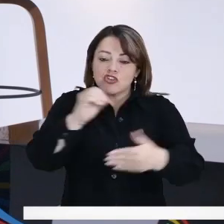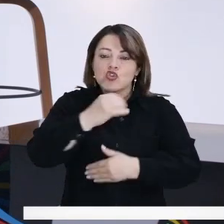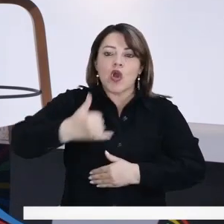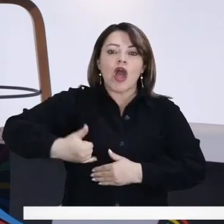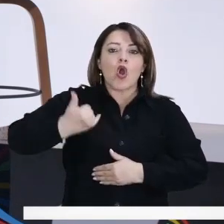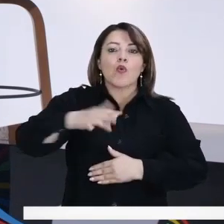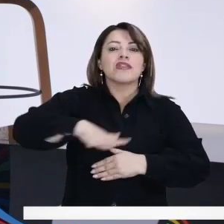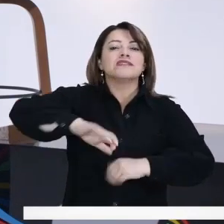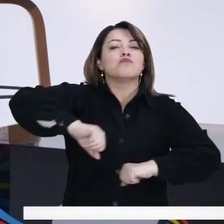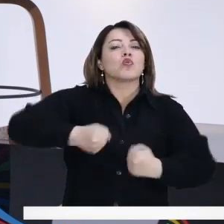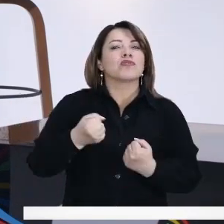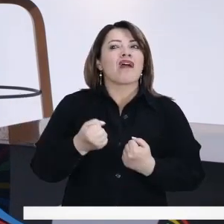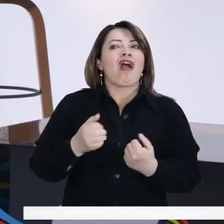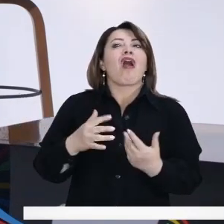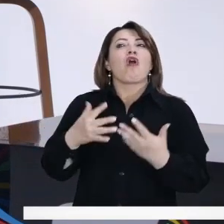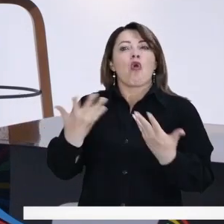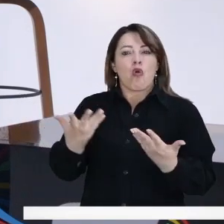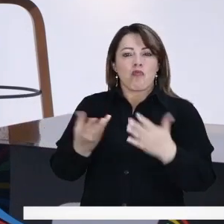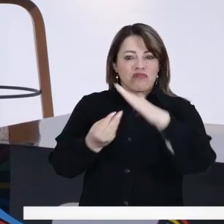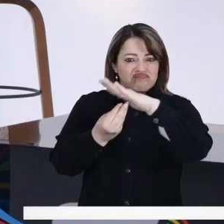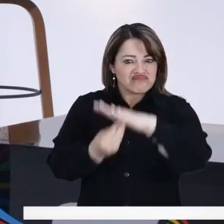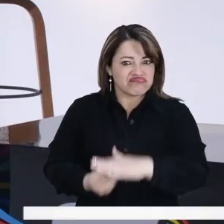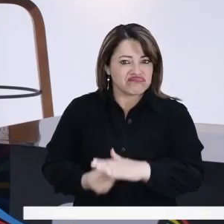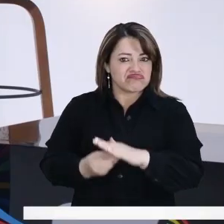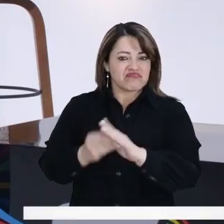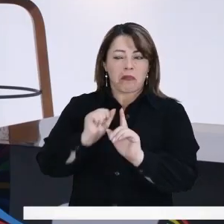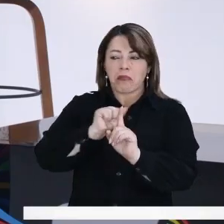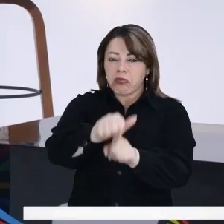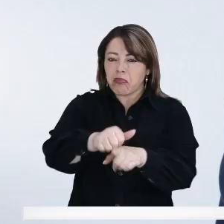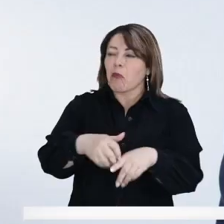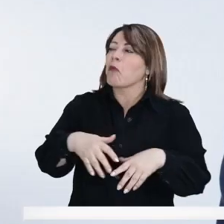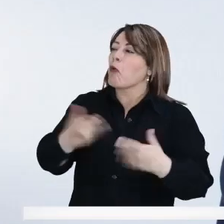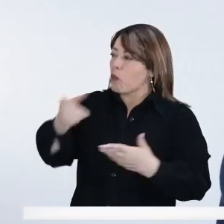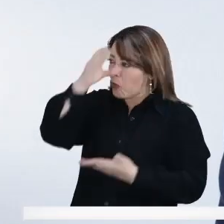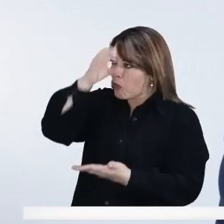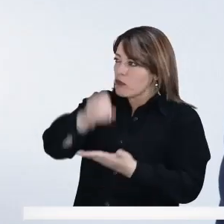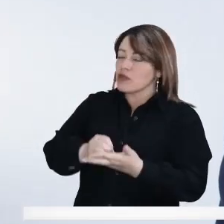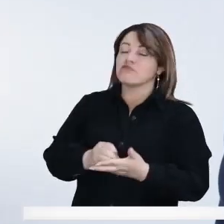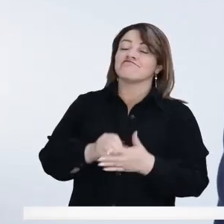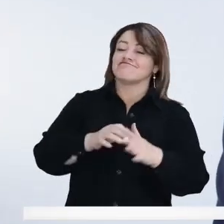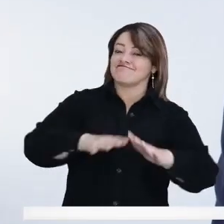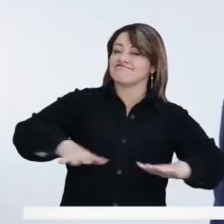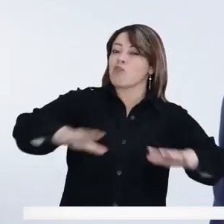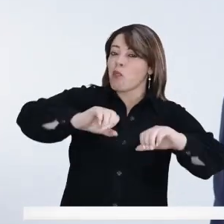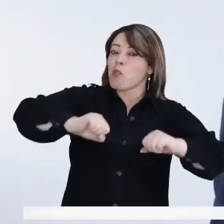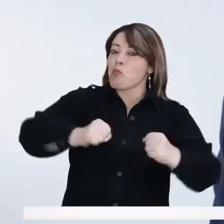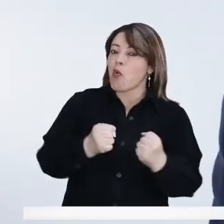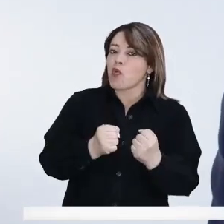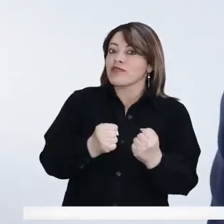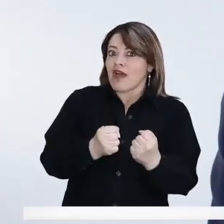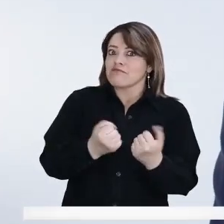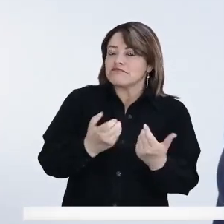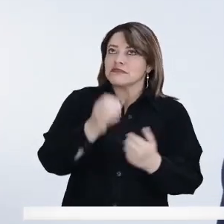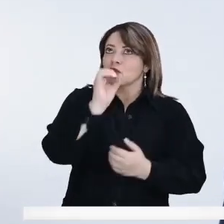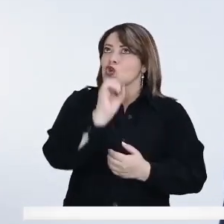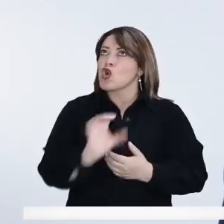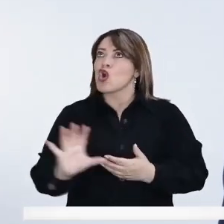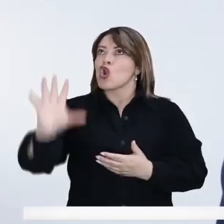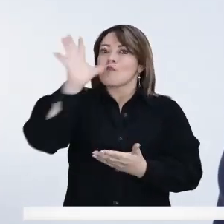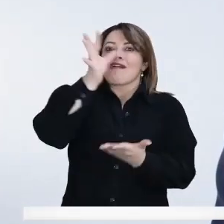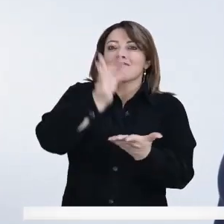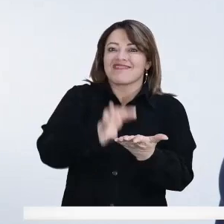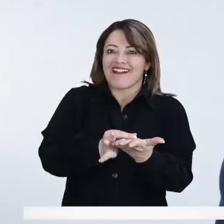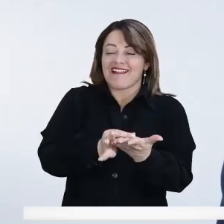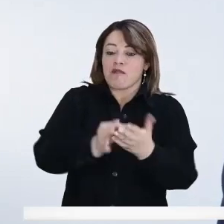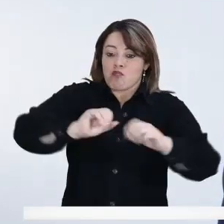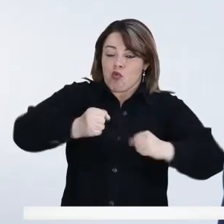niños y las niñas en Bogotá, concejala, son vulnerables en esta ciudad. Bueno, Bogotá es la ciudad más importante en el sentido